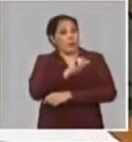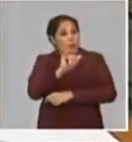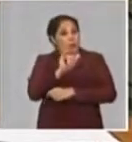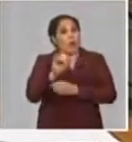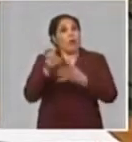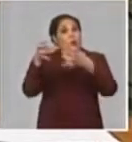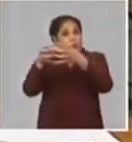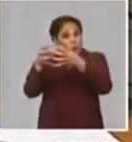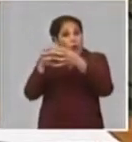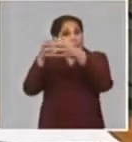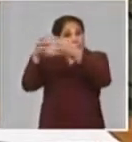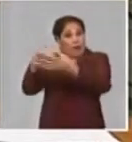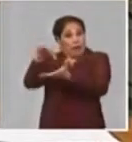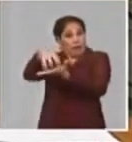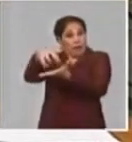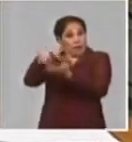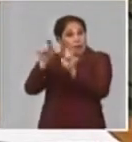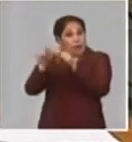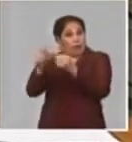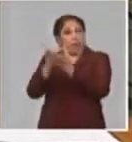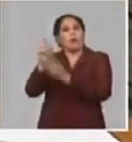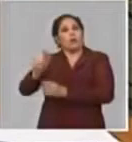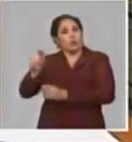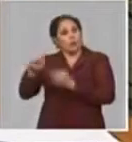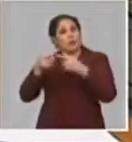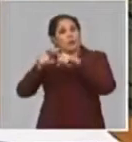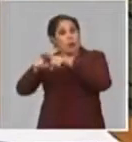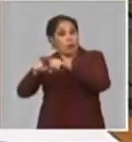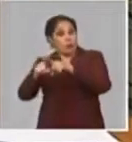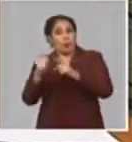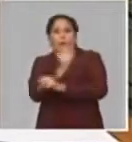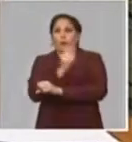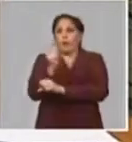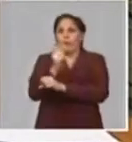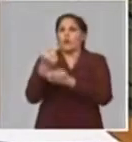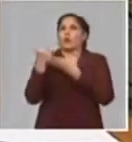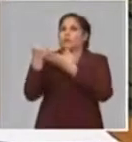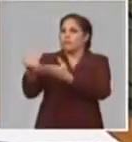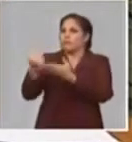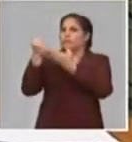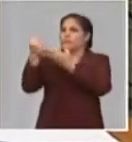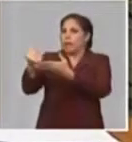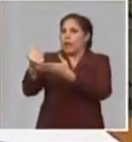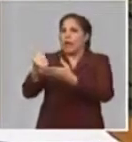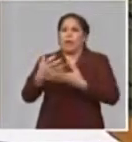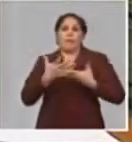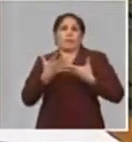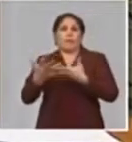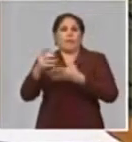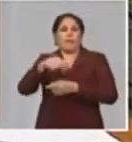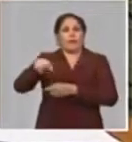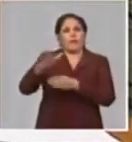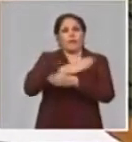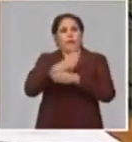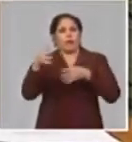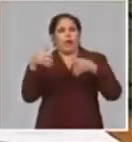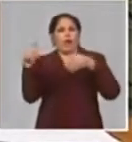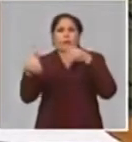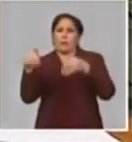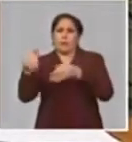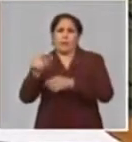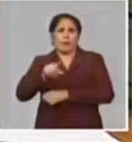centros de aislamiento, que también tenemos estudiantes que, de conjunto con nuestros profesores, están brindando las diversas actividades,